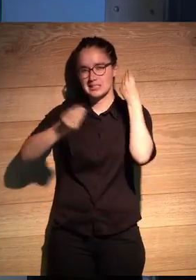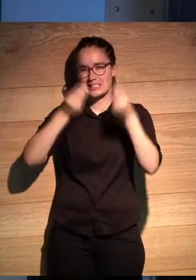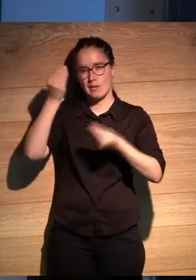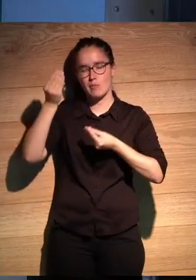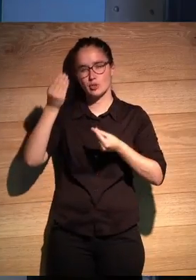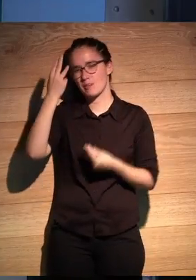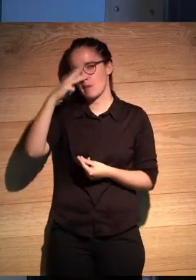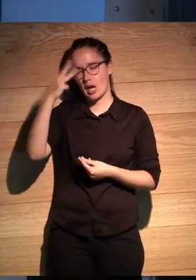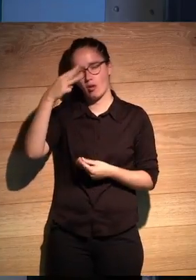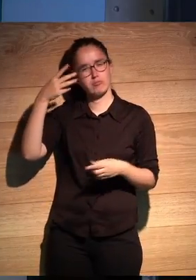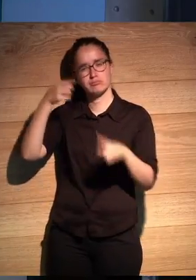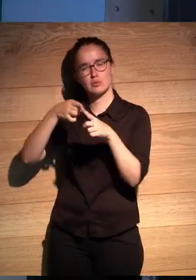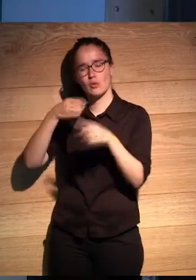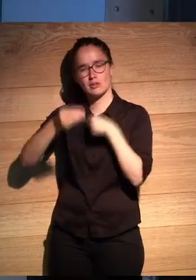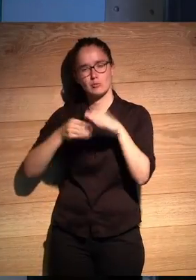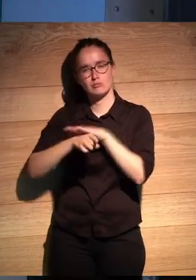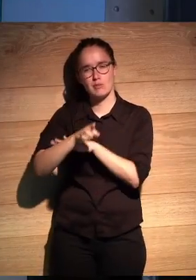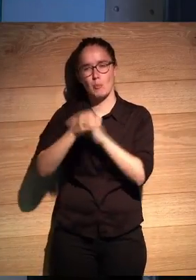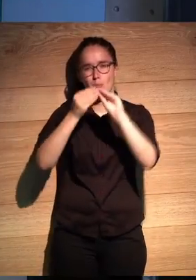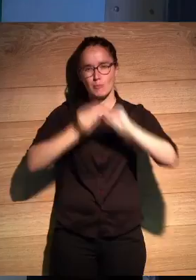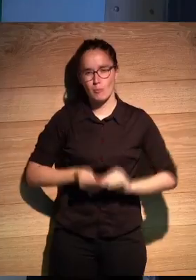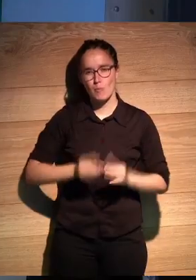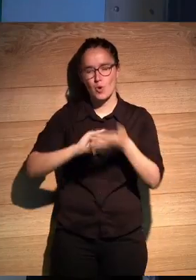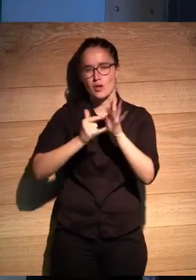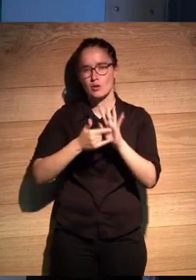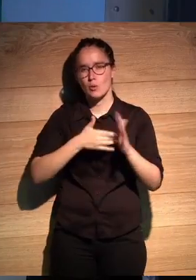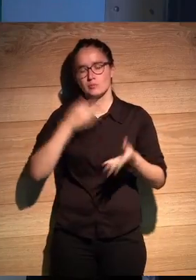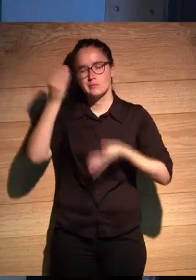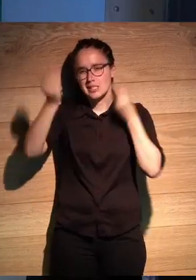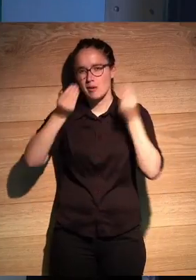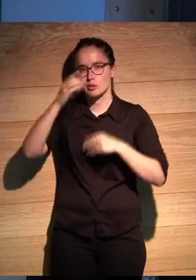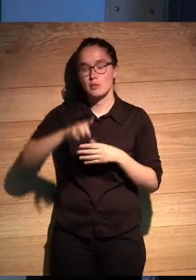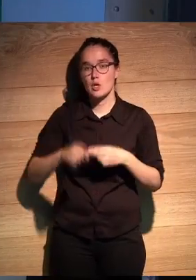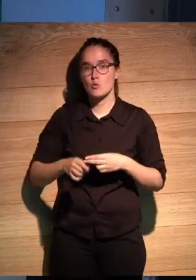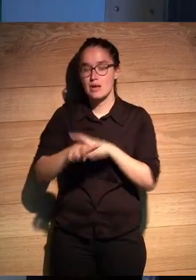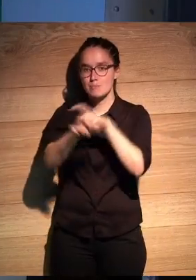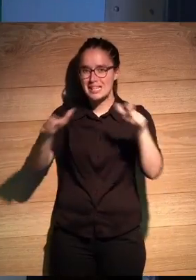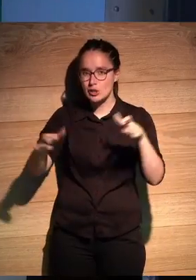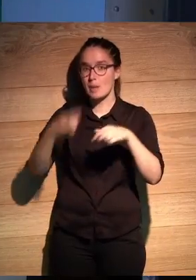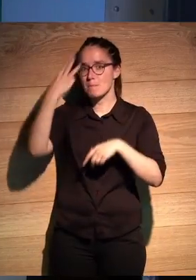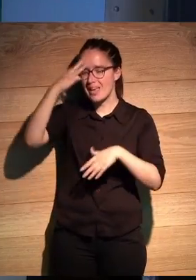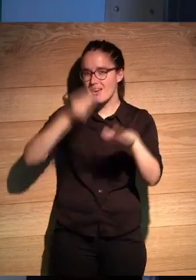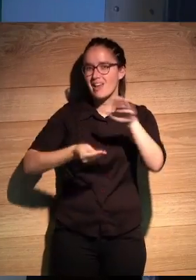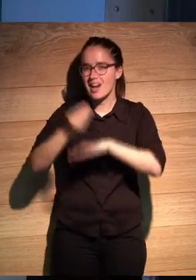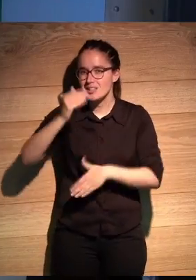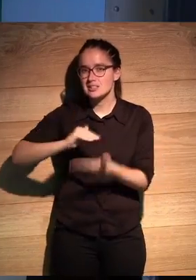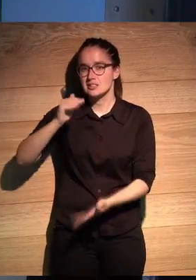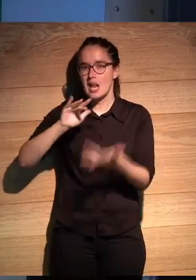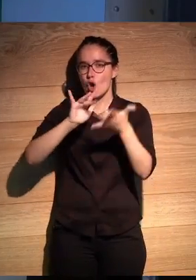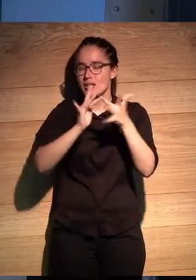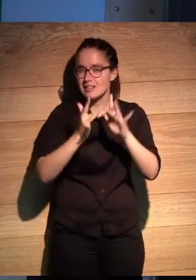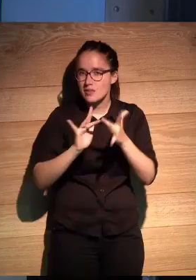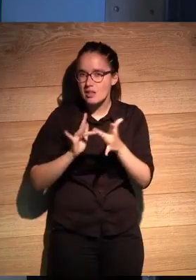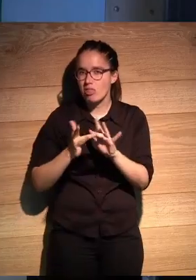muchísimo en México cuando estábamos desarrollando este proyecto, queríamos, y pensar también en un público en México donde la conectividad, donde